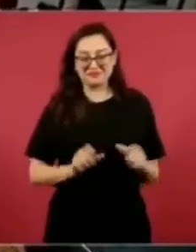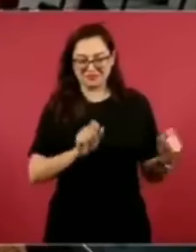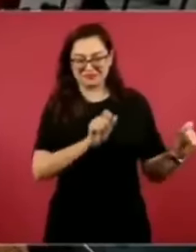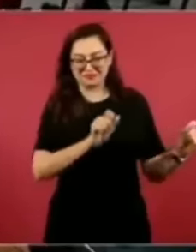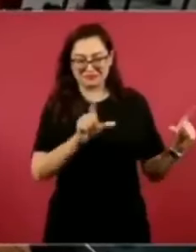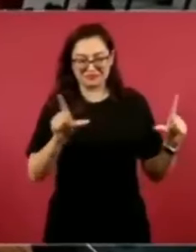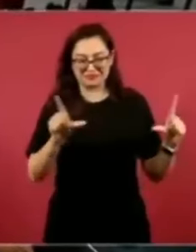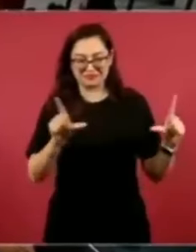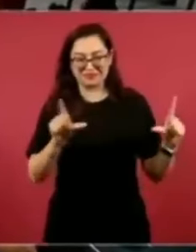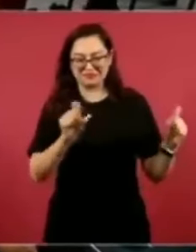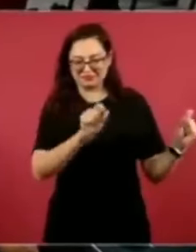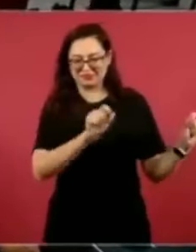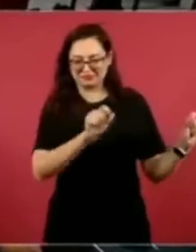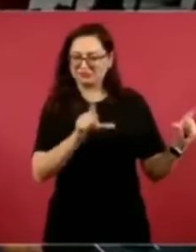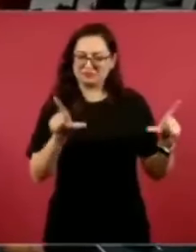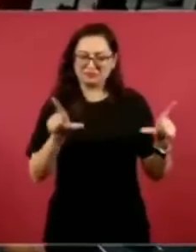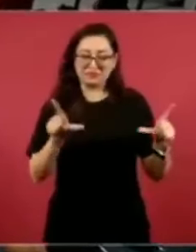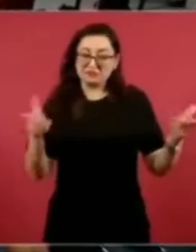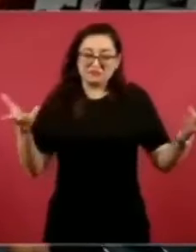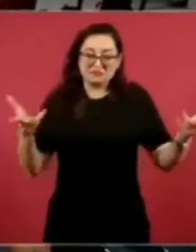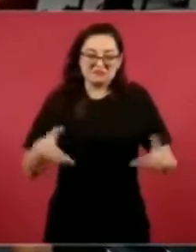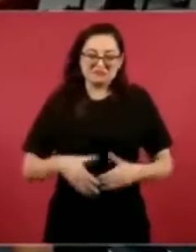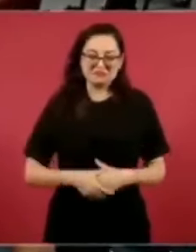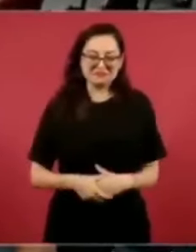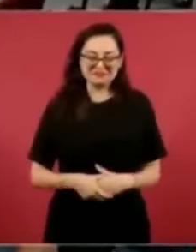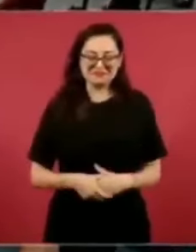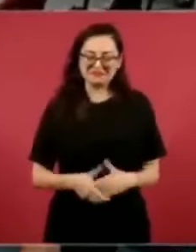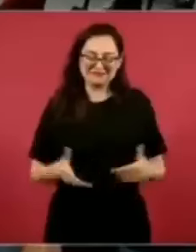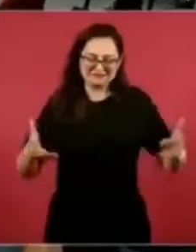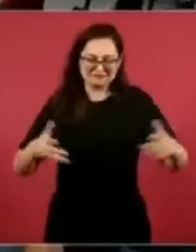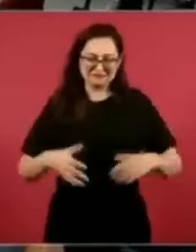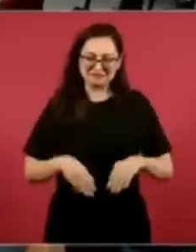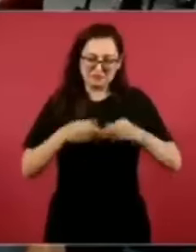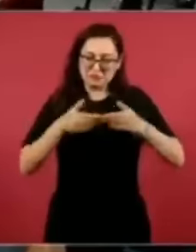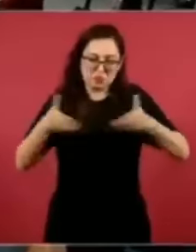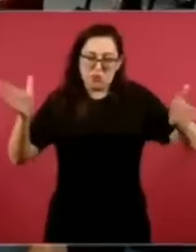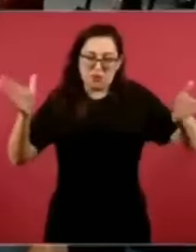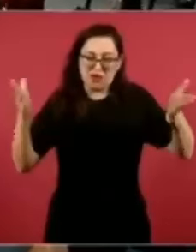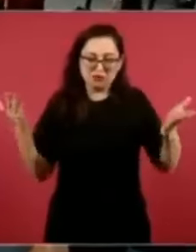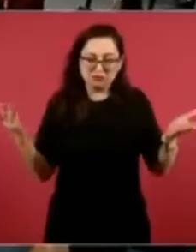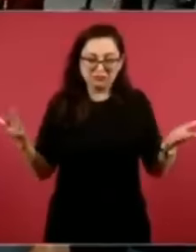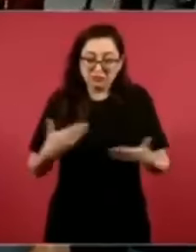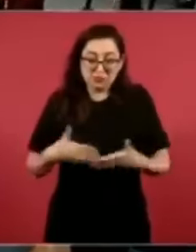ponla, ponla, ponla, pues es, lo público es público.